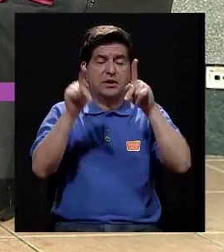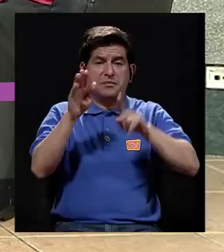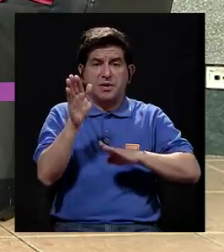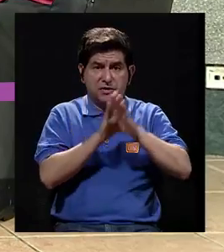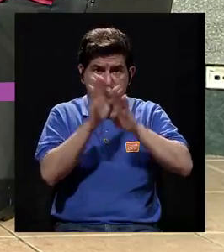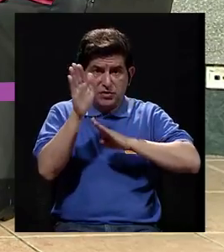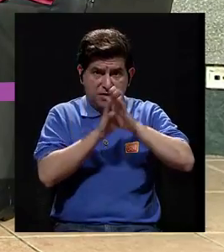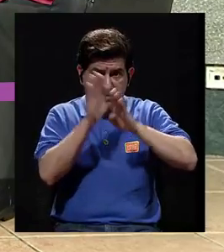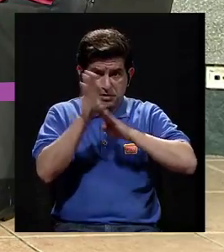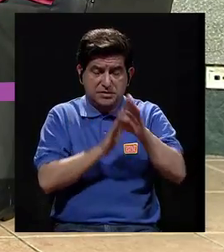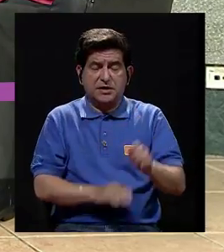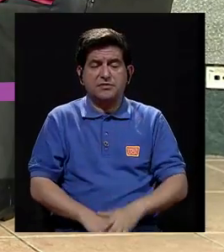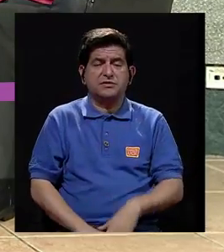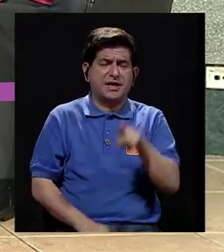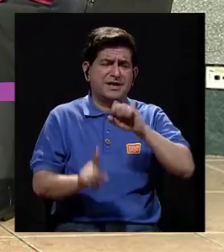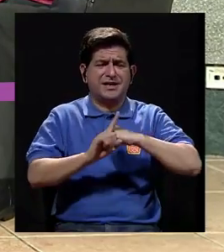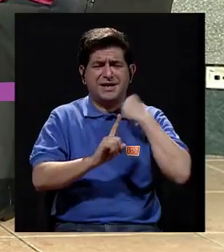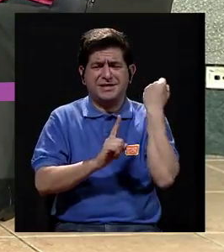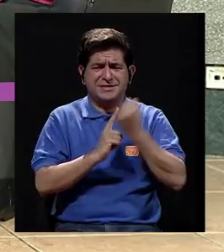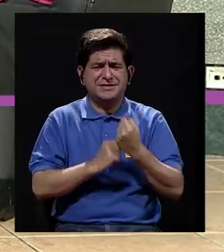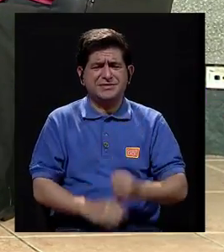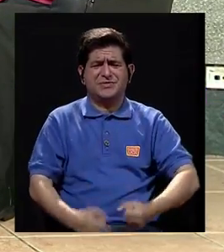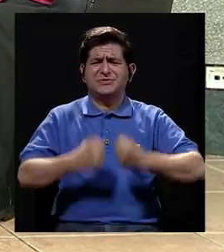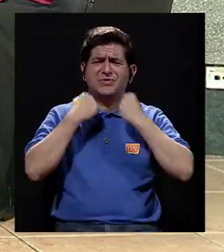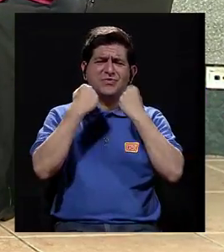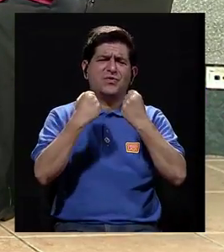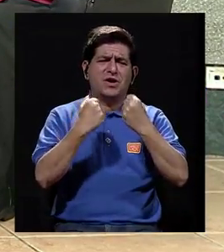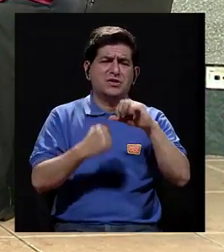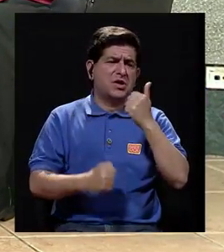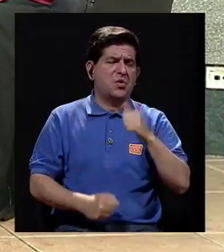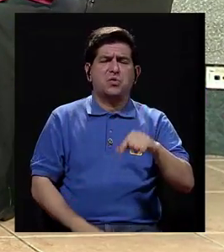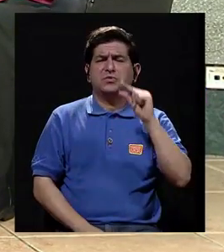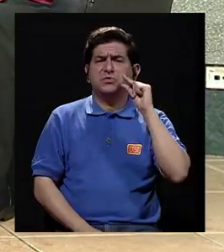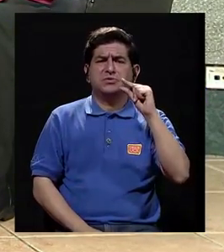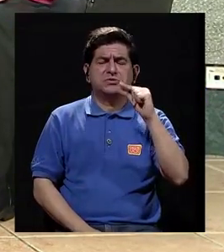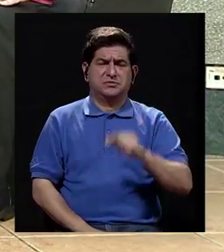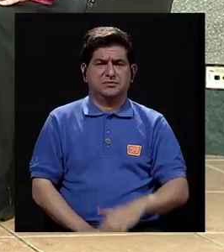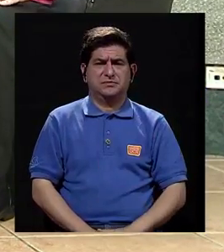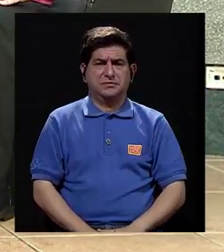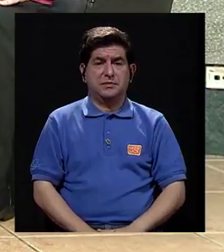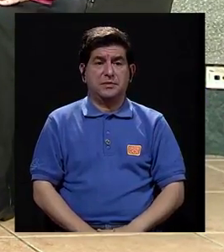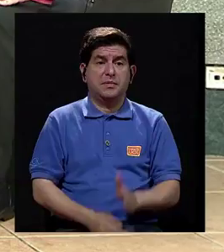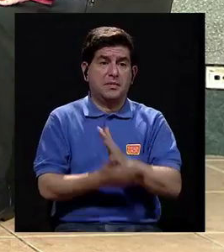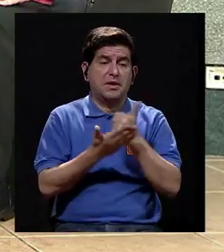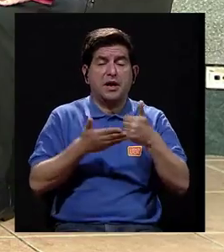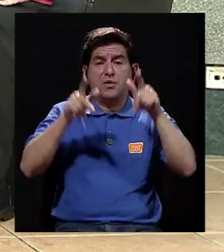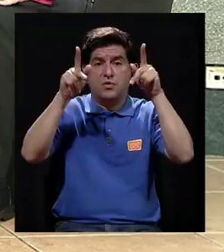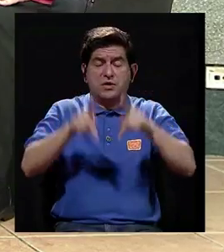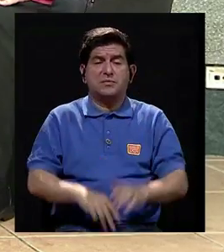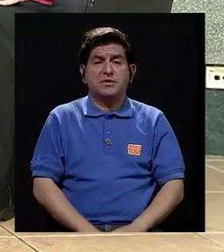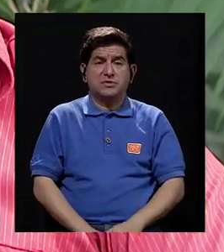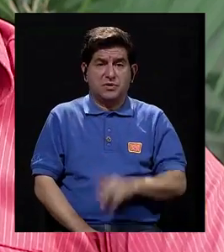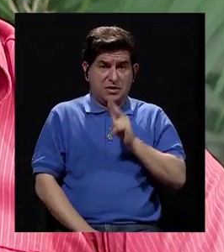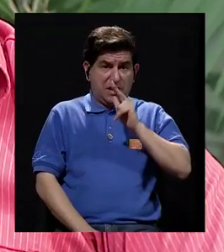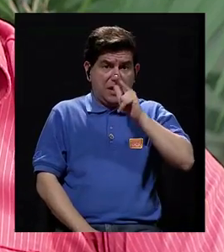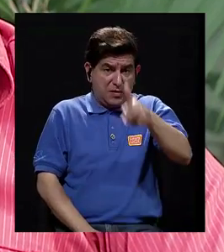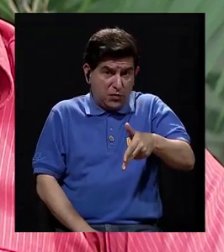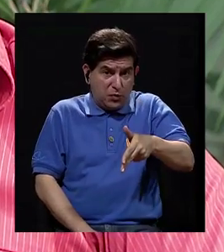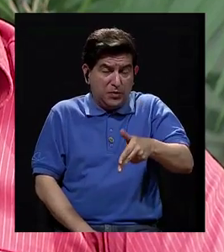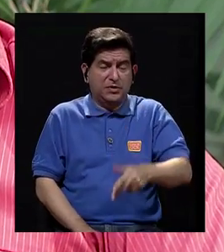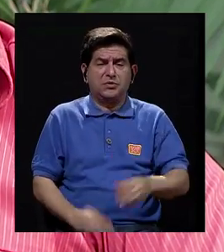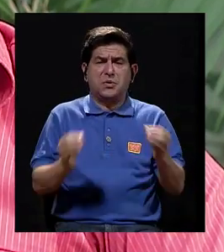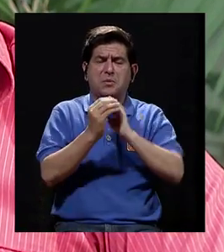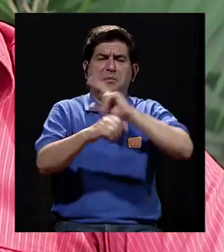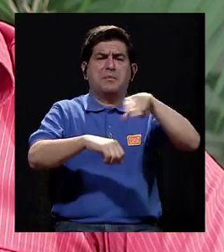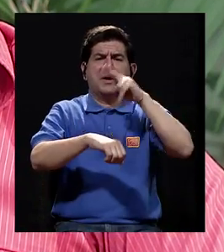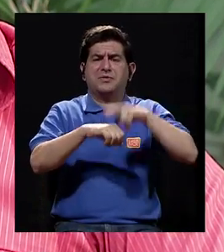Algunas personas desarrollan los achaques muy fuertes, otros algo muy leve. Y algunas personas, el vómito, que es